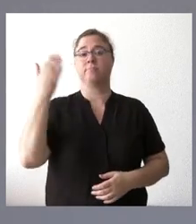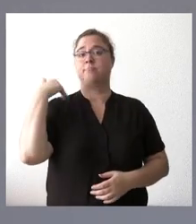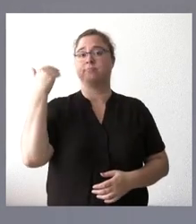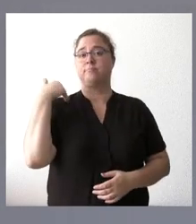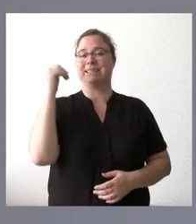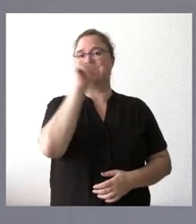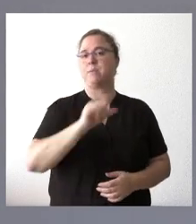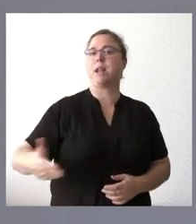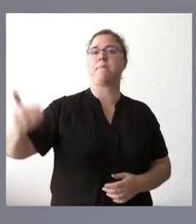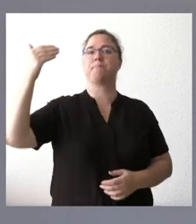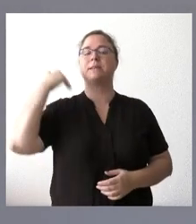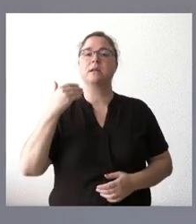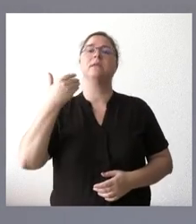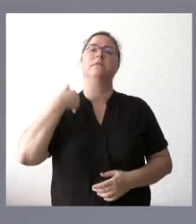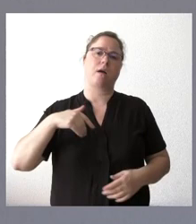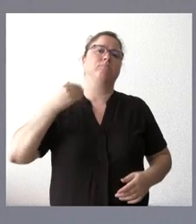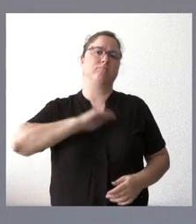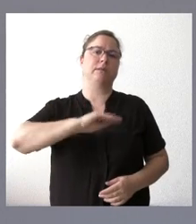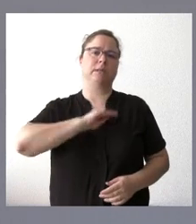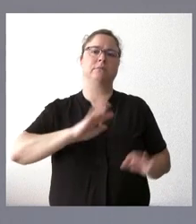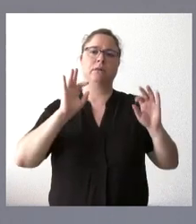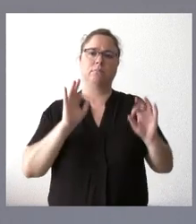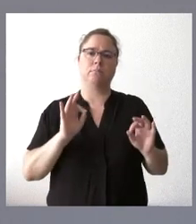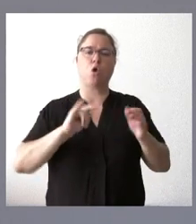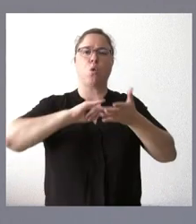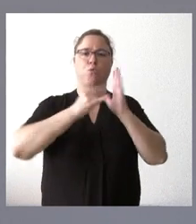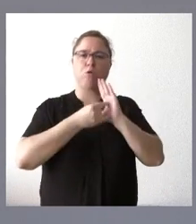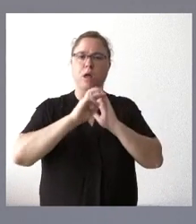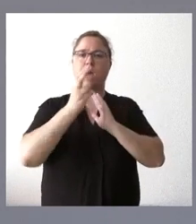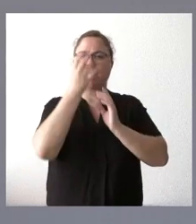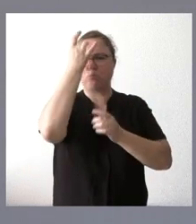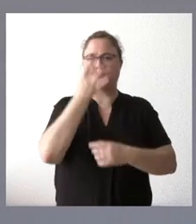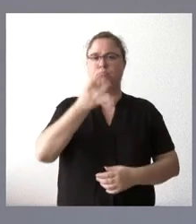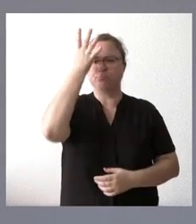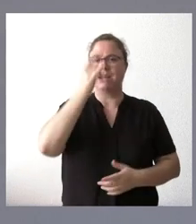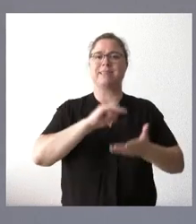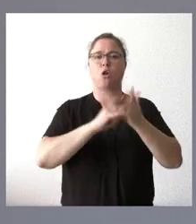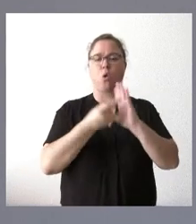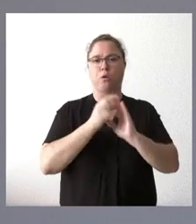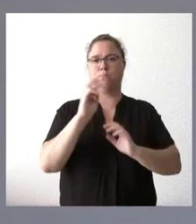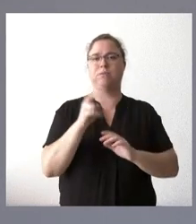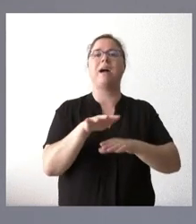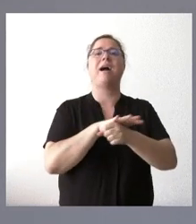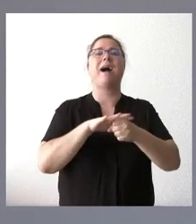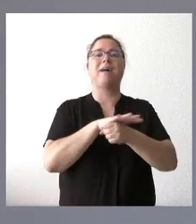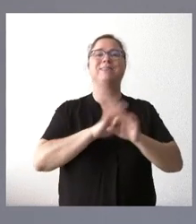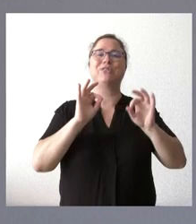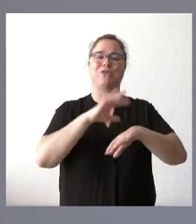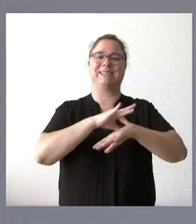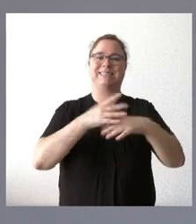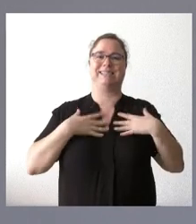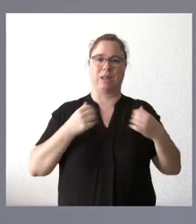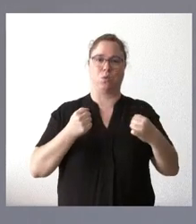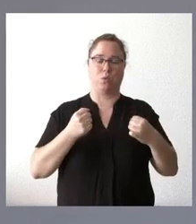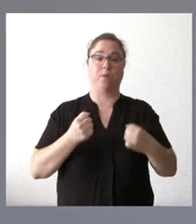anterior también traíamos un buen número de proyectos e iniciativas tecnológicas en el ámbito sanitario. En